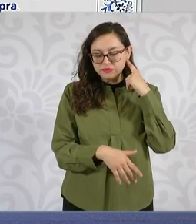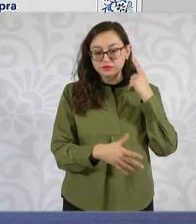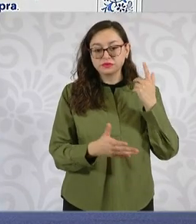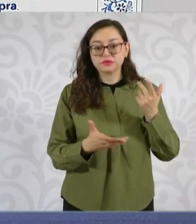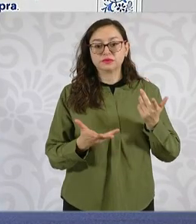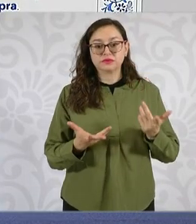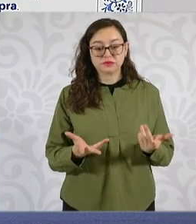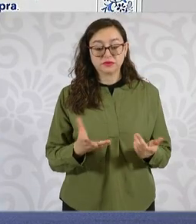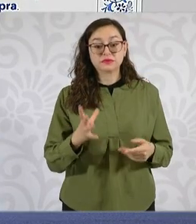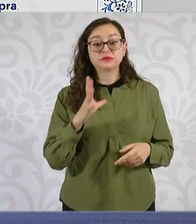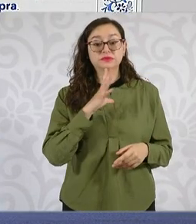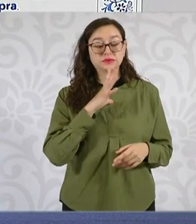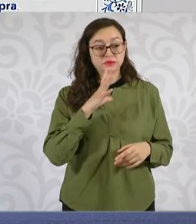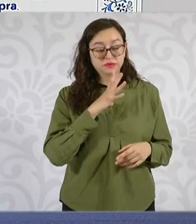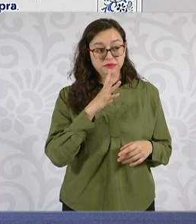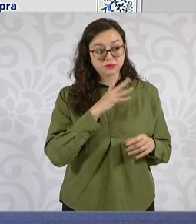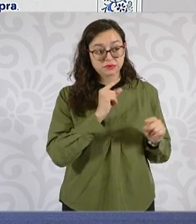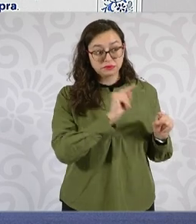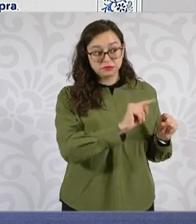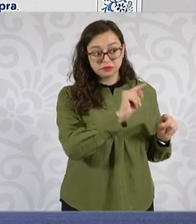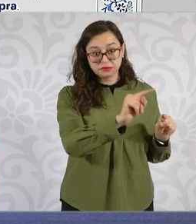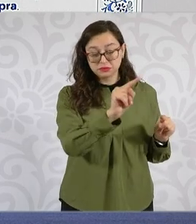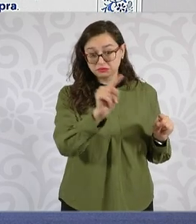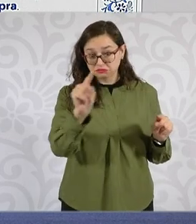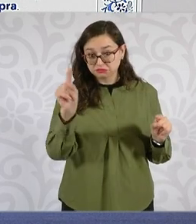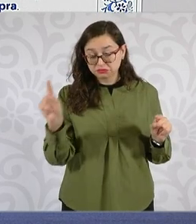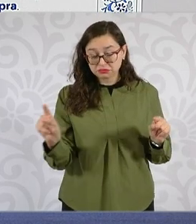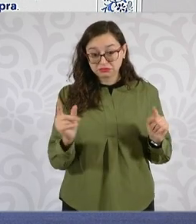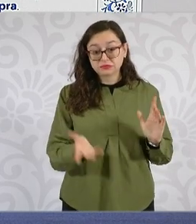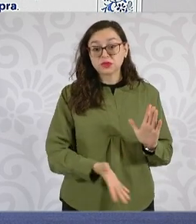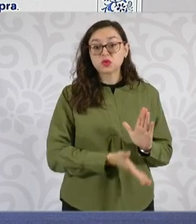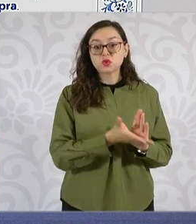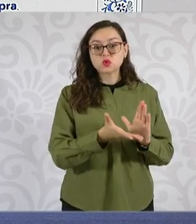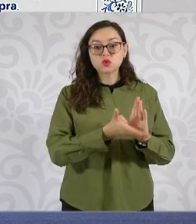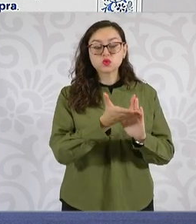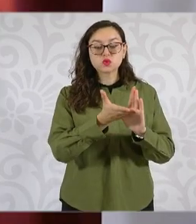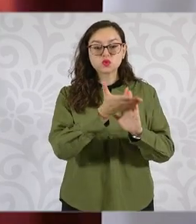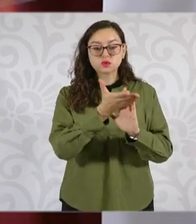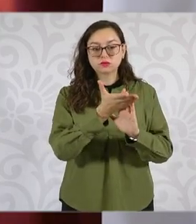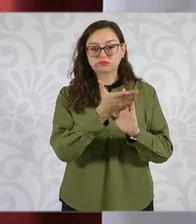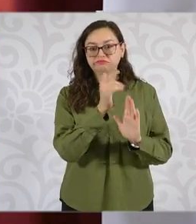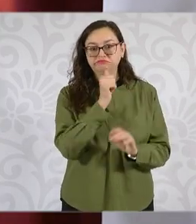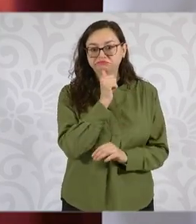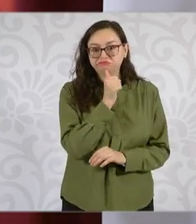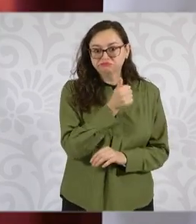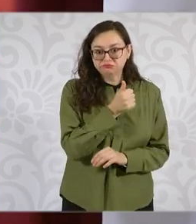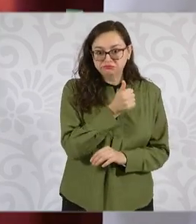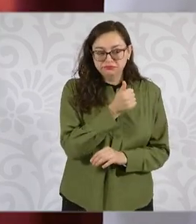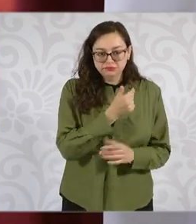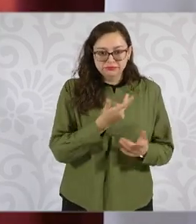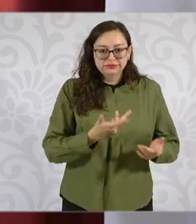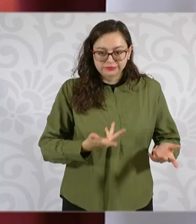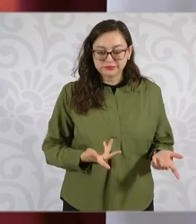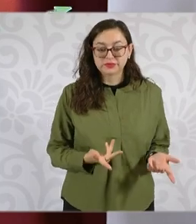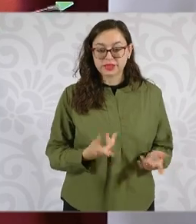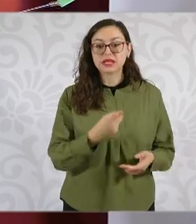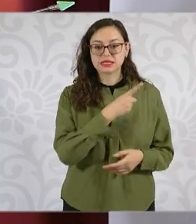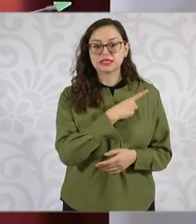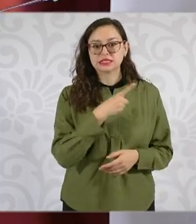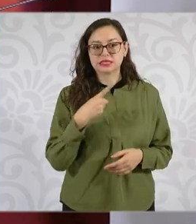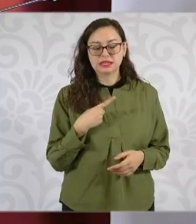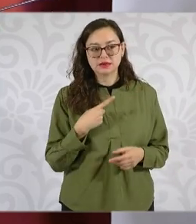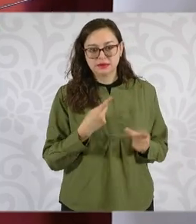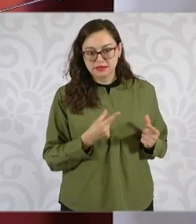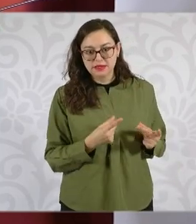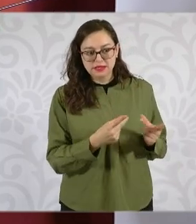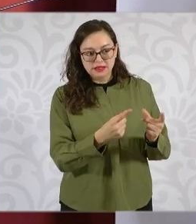y que van a cubrir esta importante necesidad